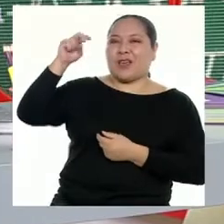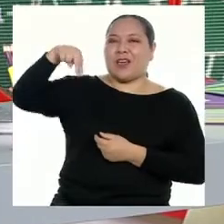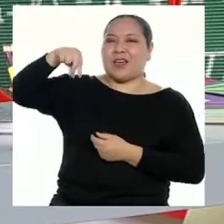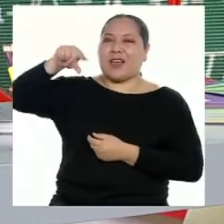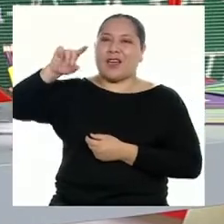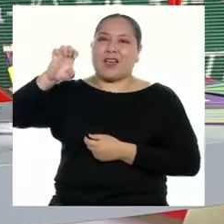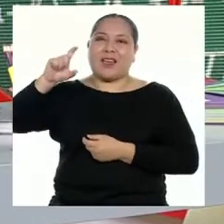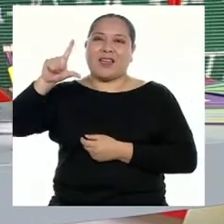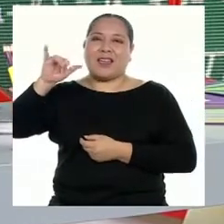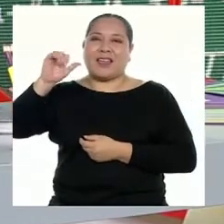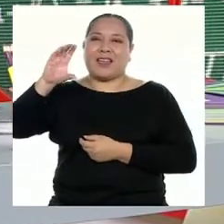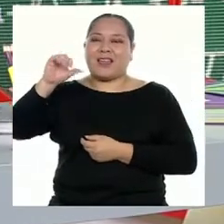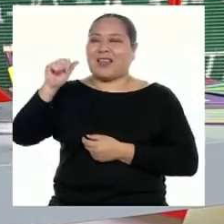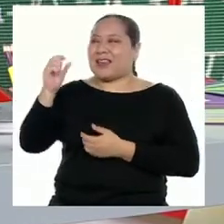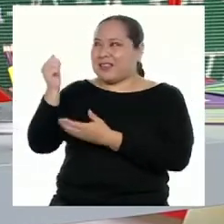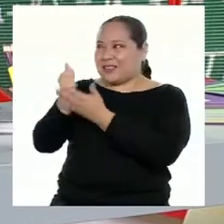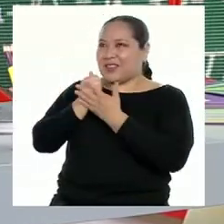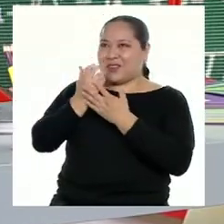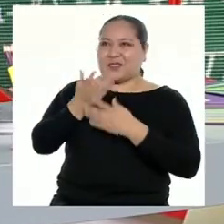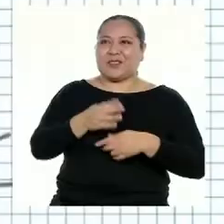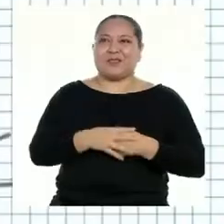Carguas para que nos ayude con eso.